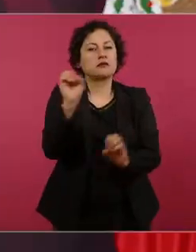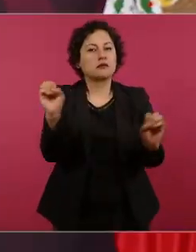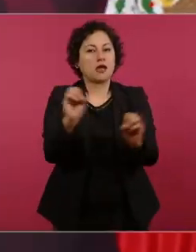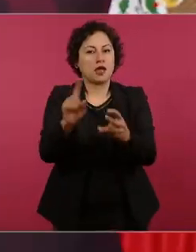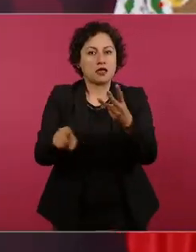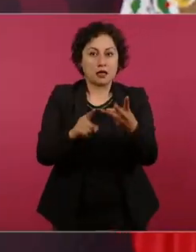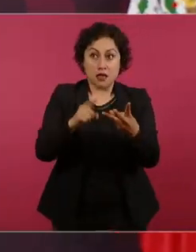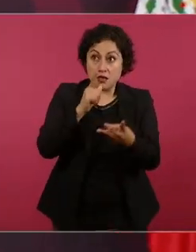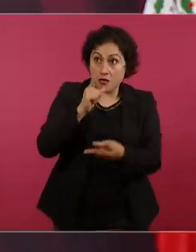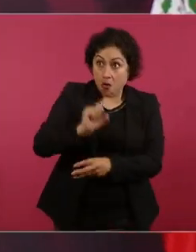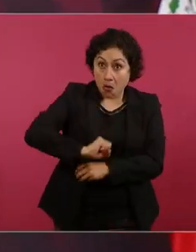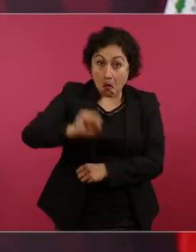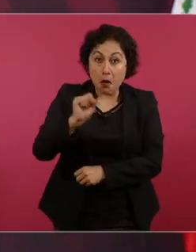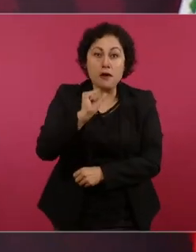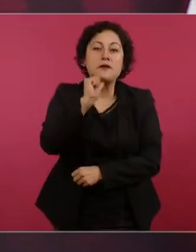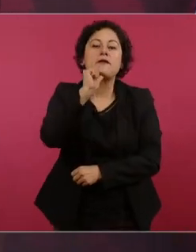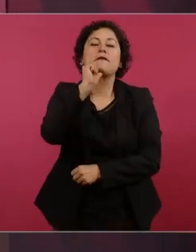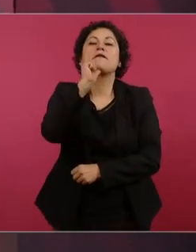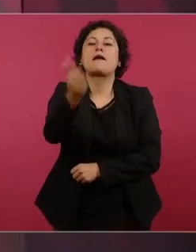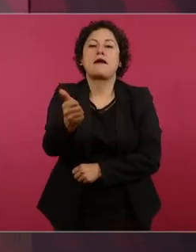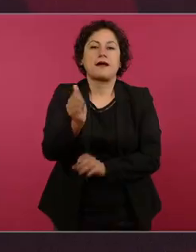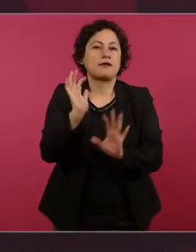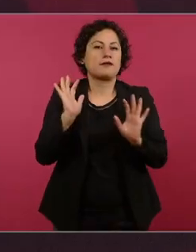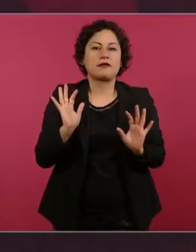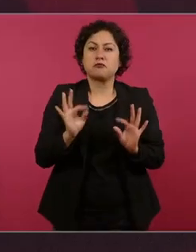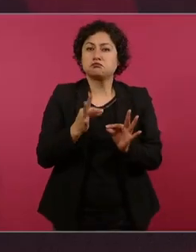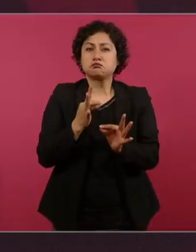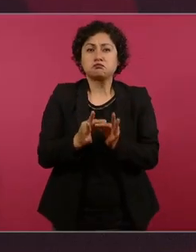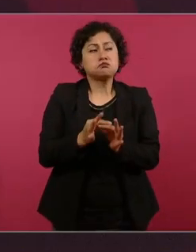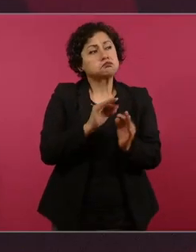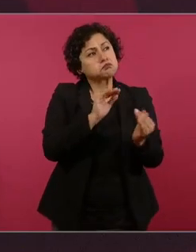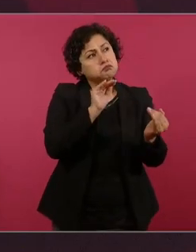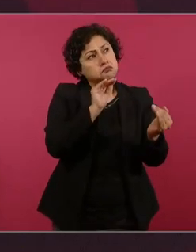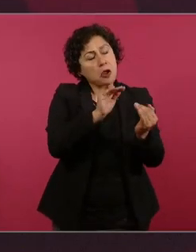nos ha ayudado mucho esta política desde luego